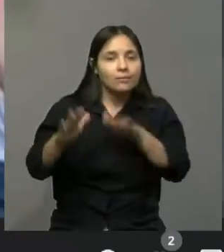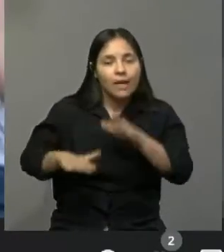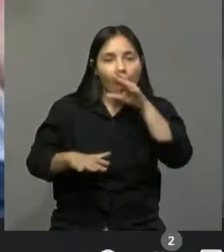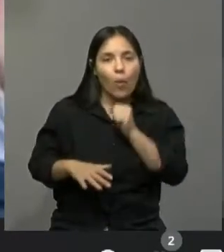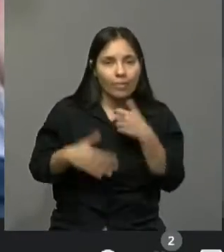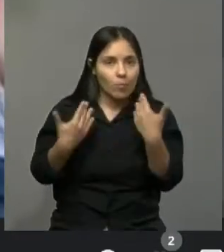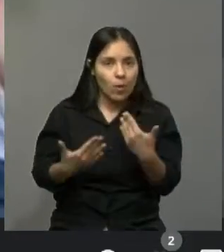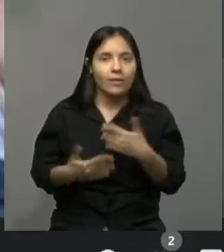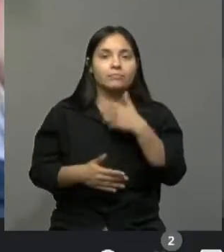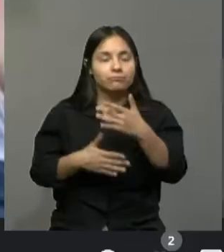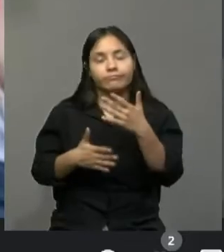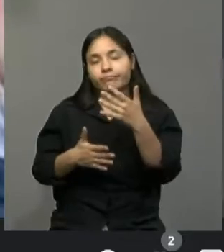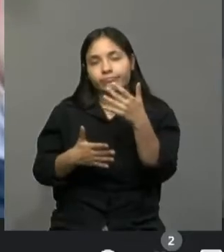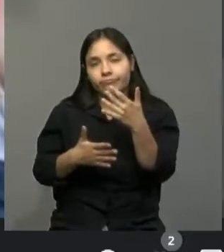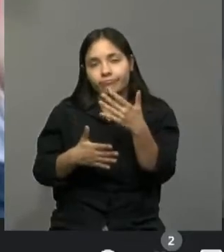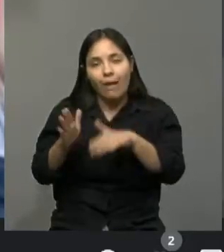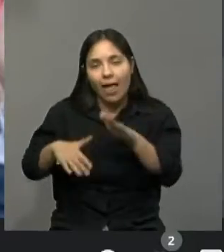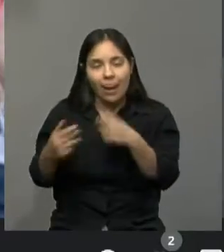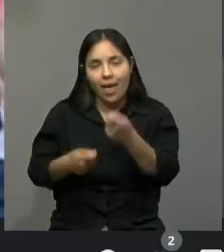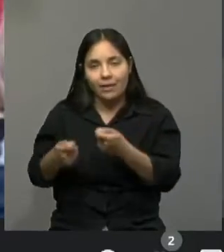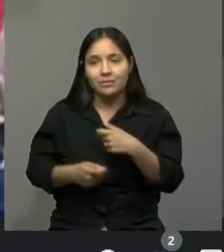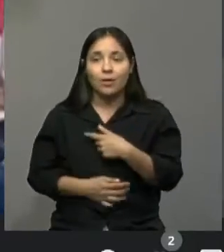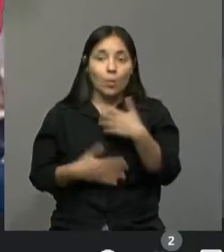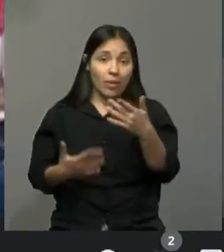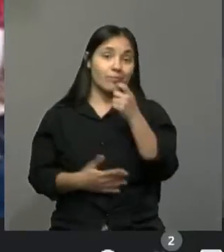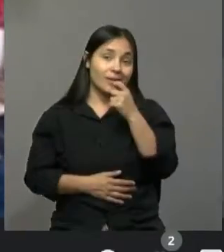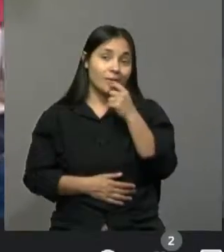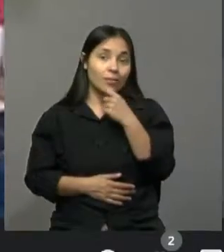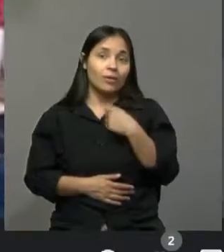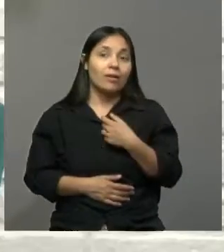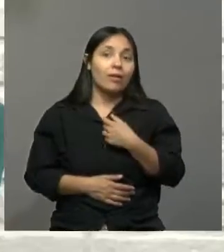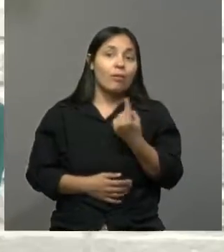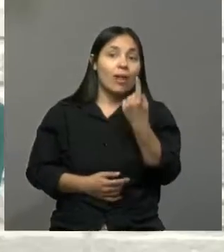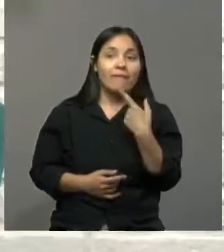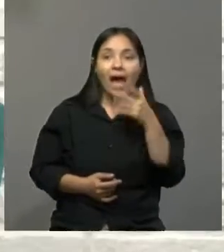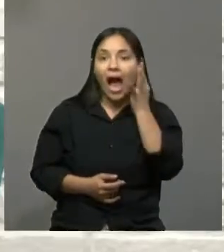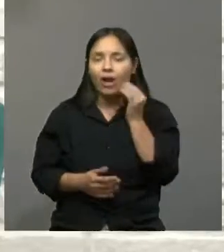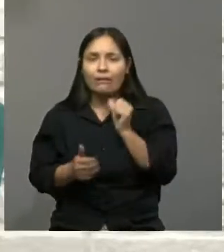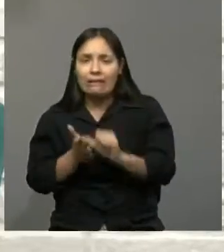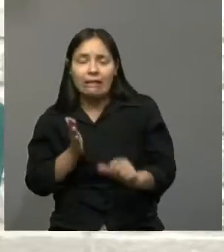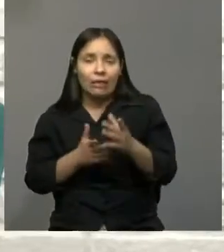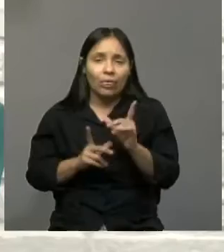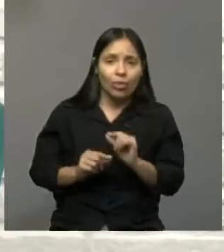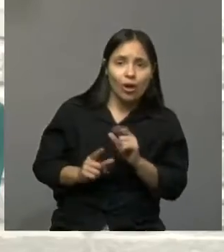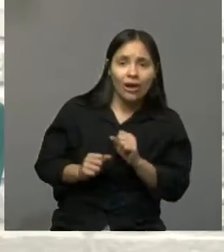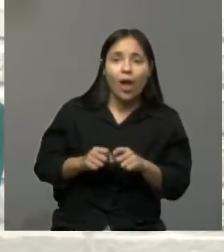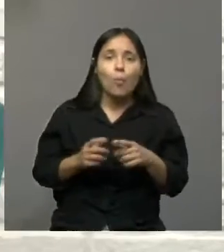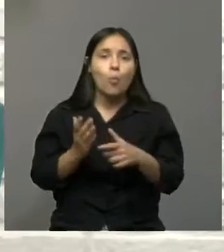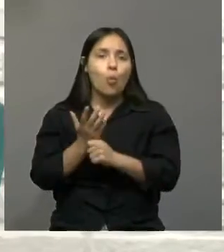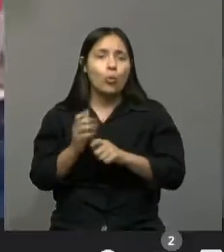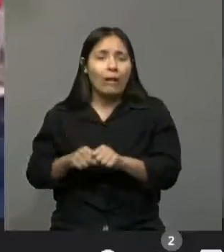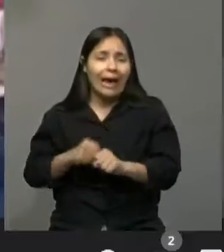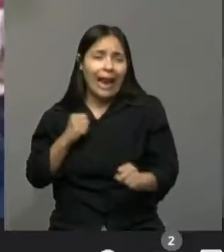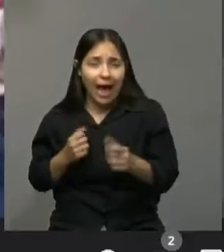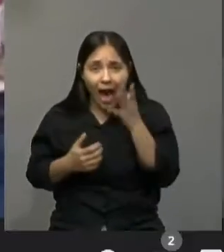y meterla con todo. Claro, ¿te pasó alguna vez, por ejemplo, acalambrarte en un escenario, en algún concurso, en algún